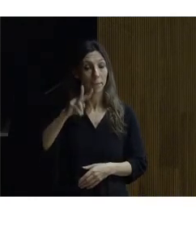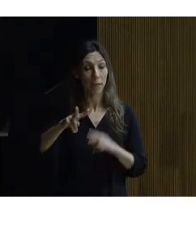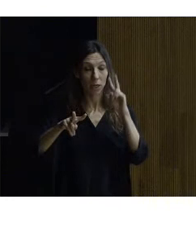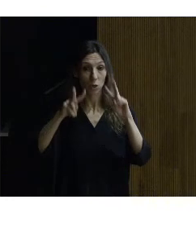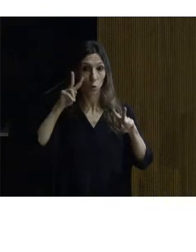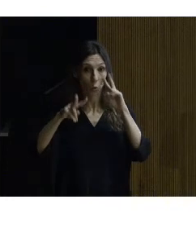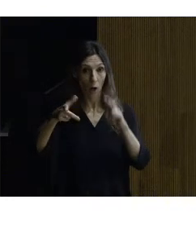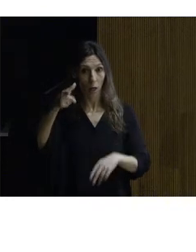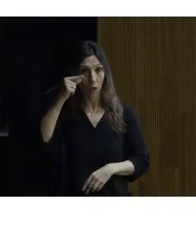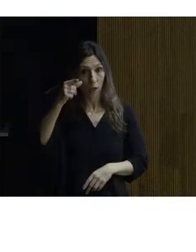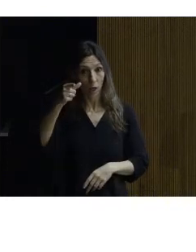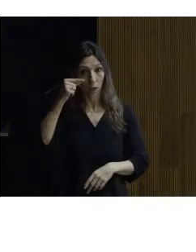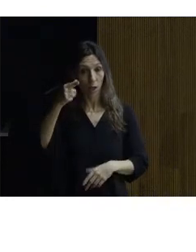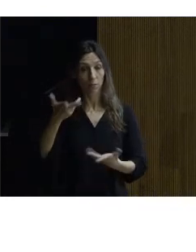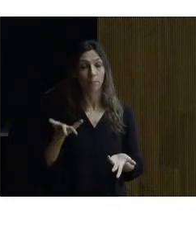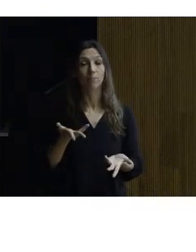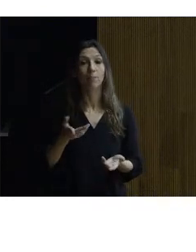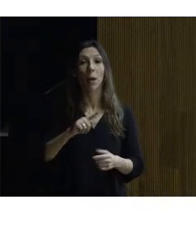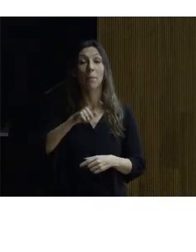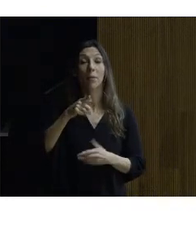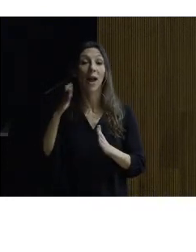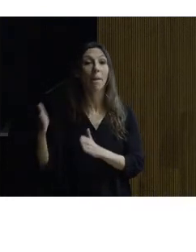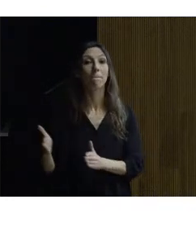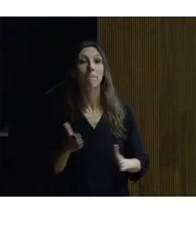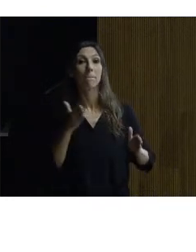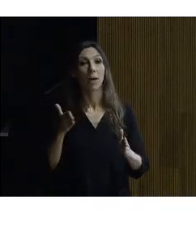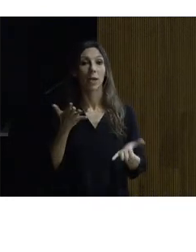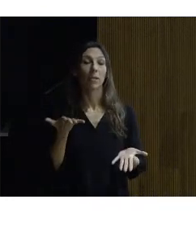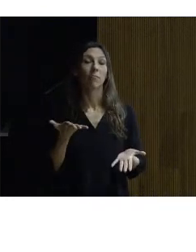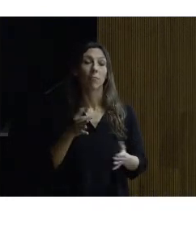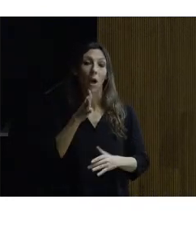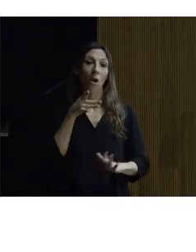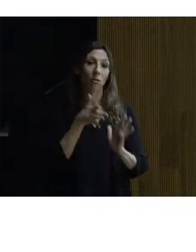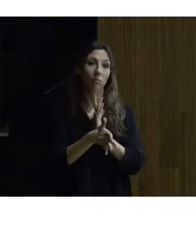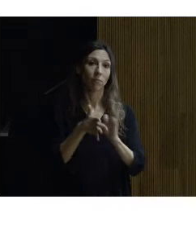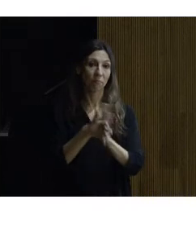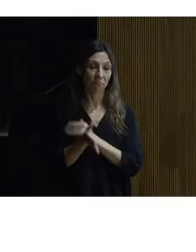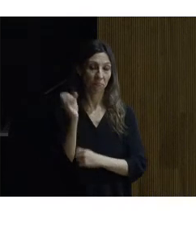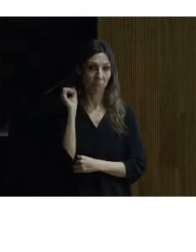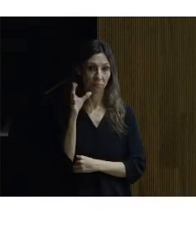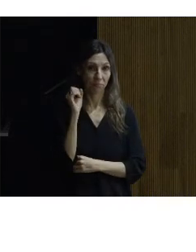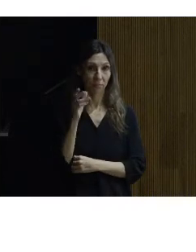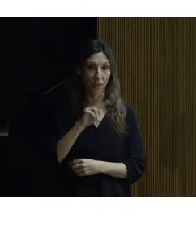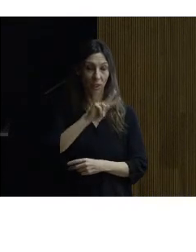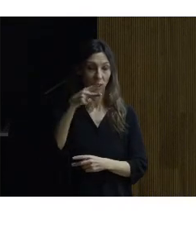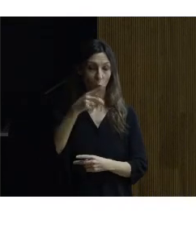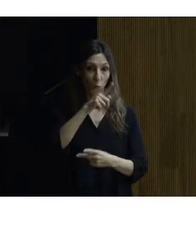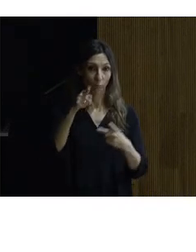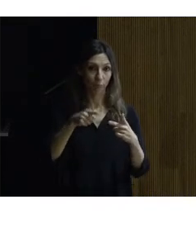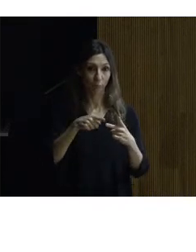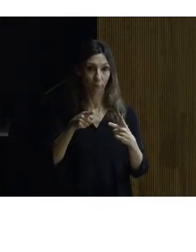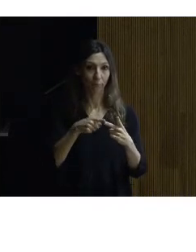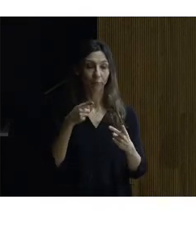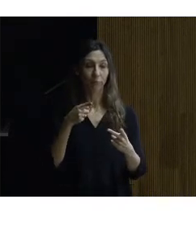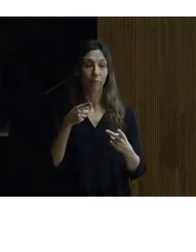en este que será la primera parte que vamos a desarrollar en esta charla el segundo punto va a estar relacionado con el